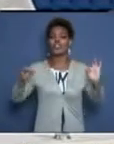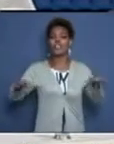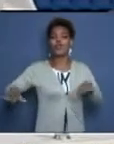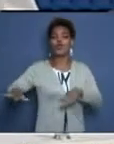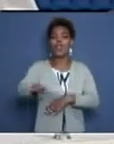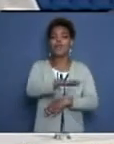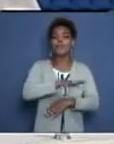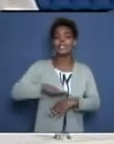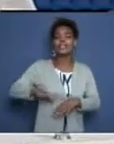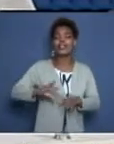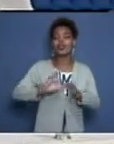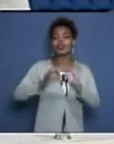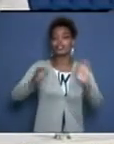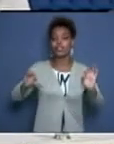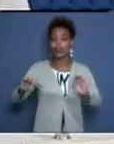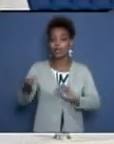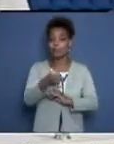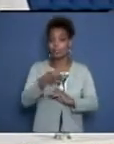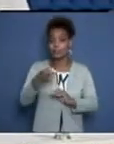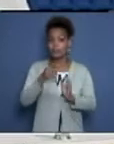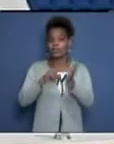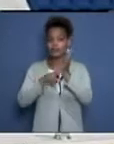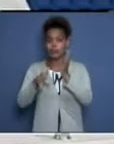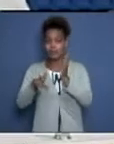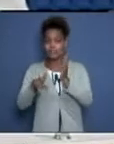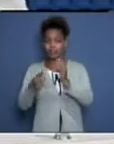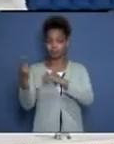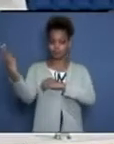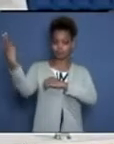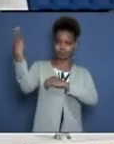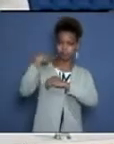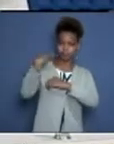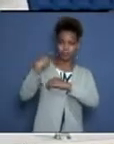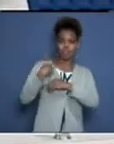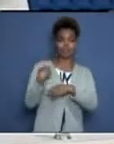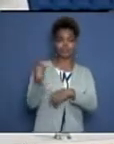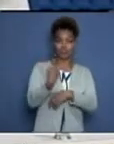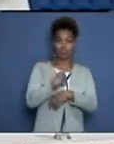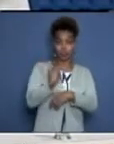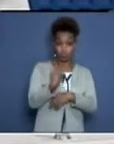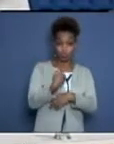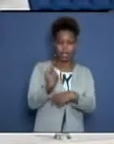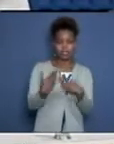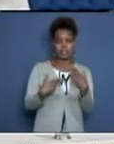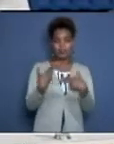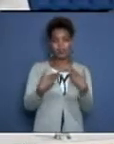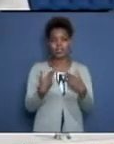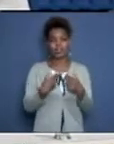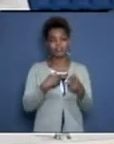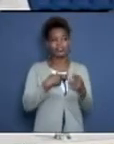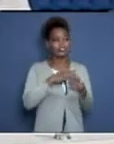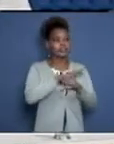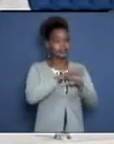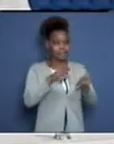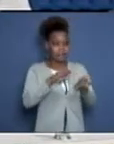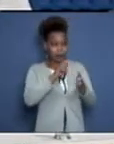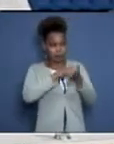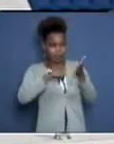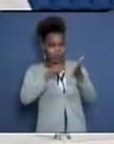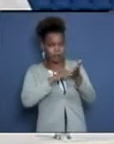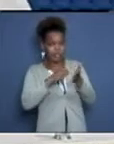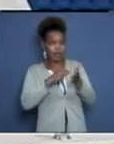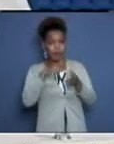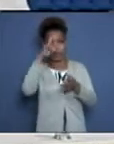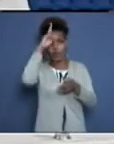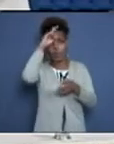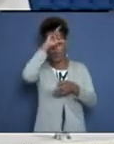y municipal. Estos son los encargados de reportar al SIUM después de este paciente estar evaluado y tener un destino. Es decir, o va para el